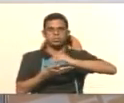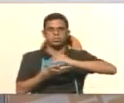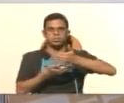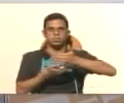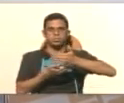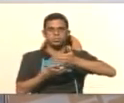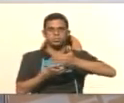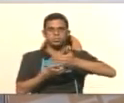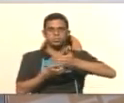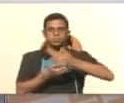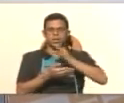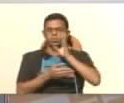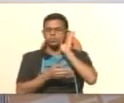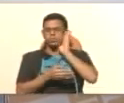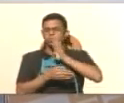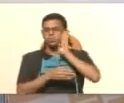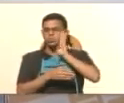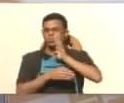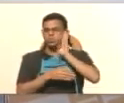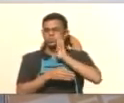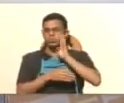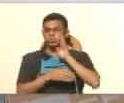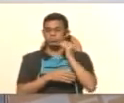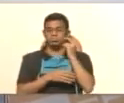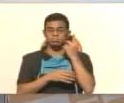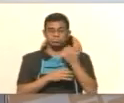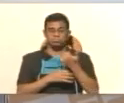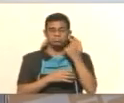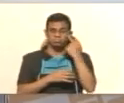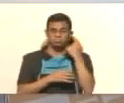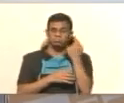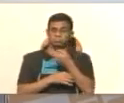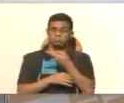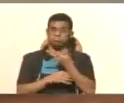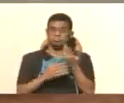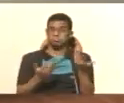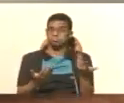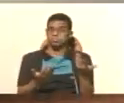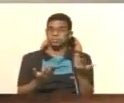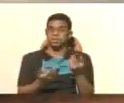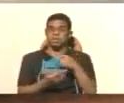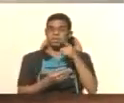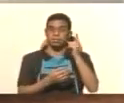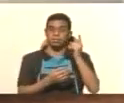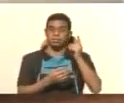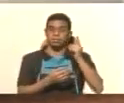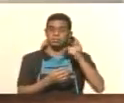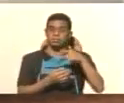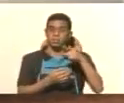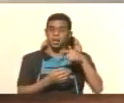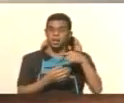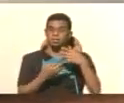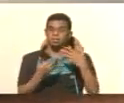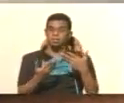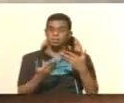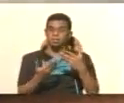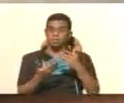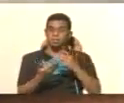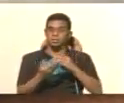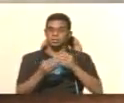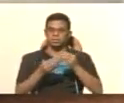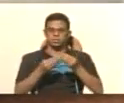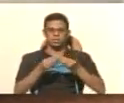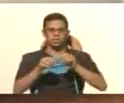muy sucia, se ve muy sucia, cosa que también va a hacer que nuestros